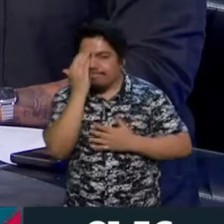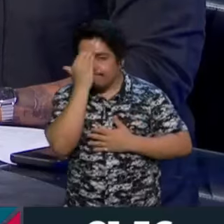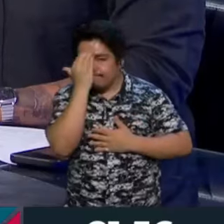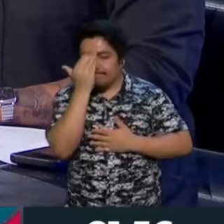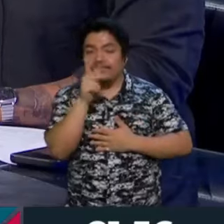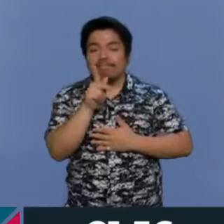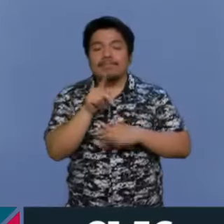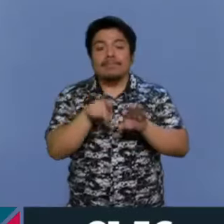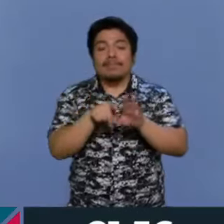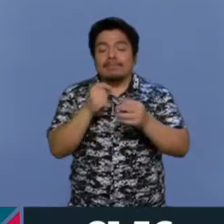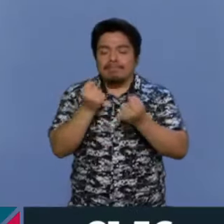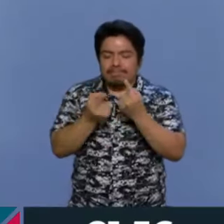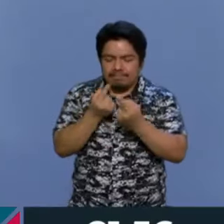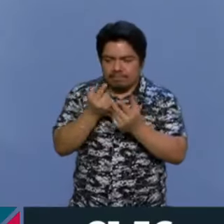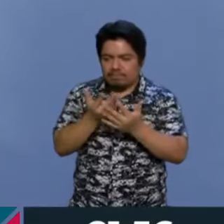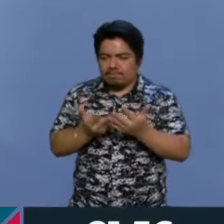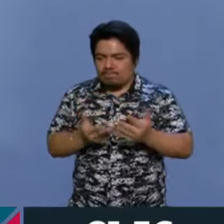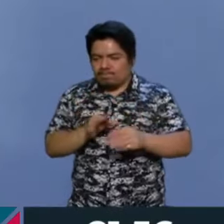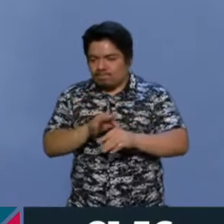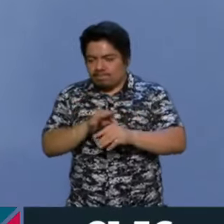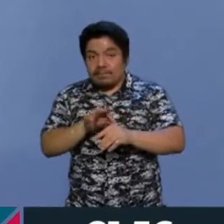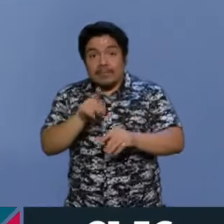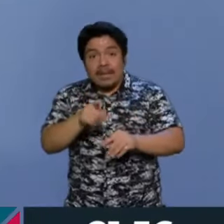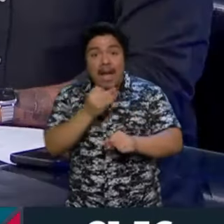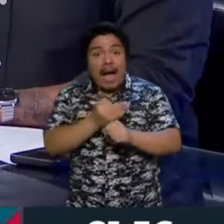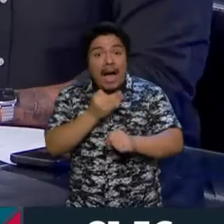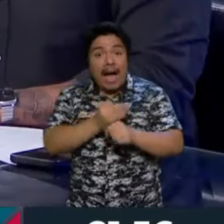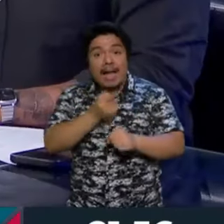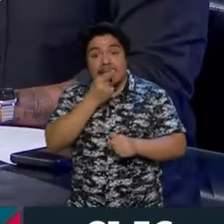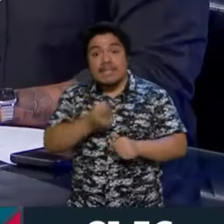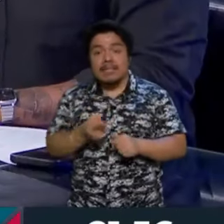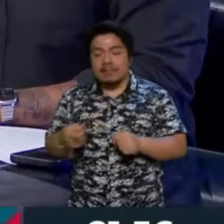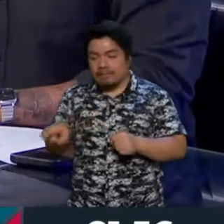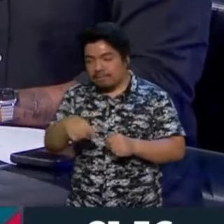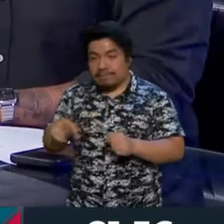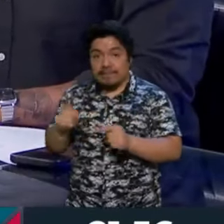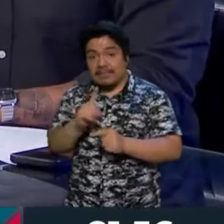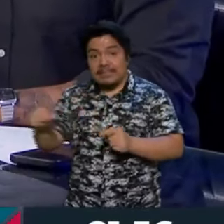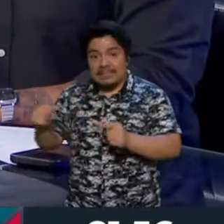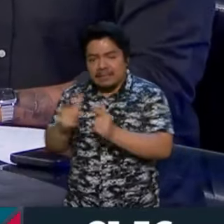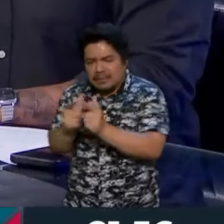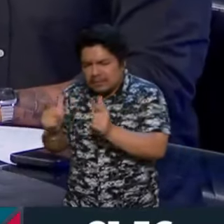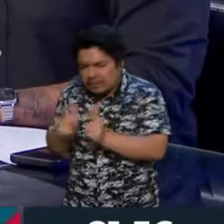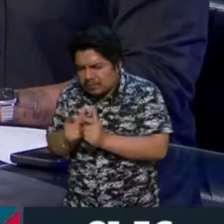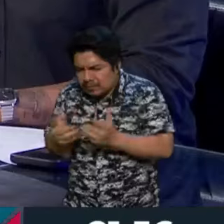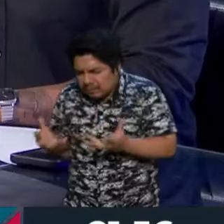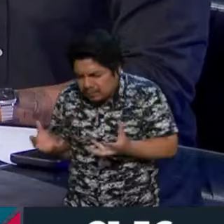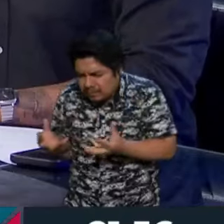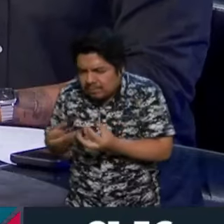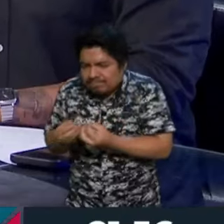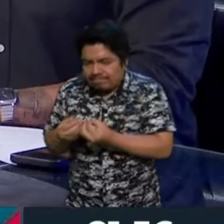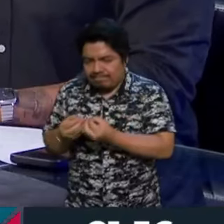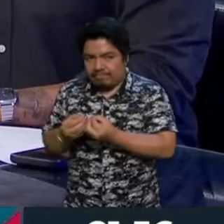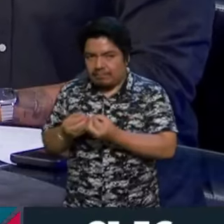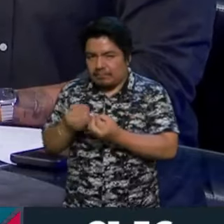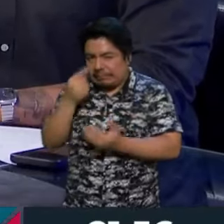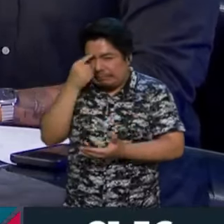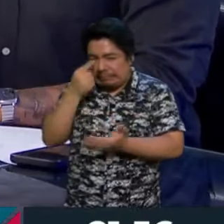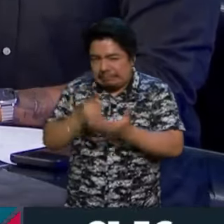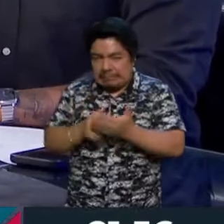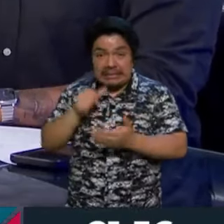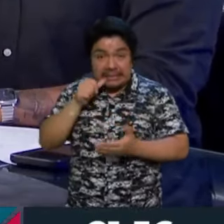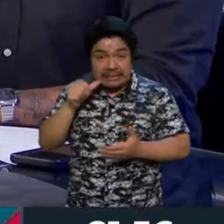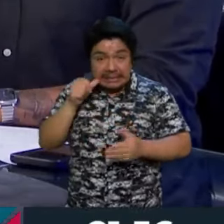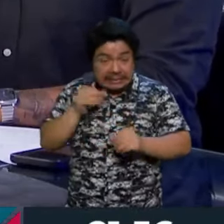te dan herramientas para interpretar la realidad. Ahorita tú hablabas de este reagrupamiento de la derecha. Yo creo que después de la elección de